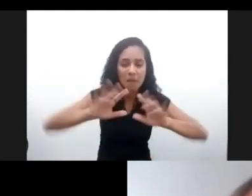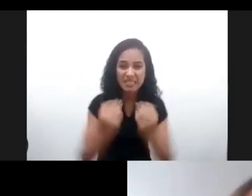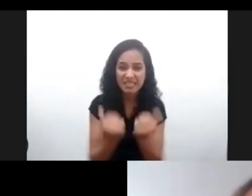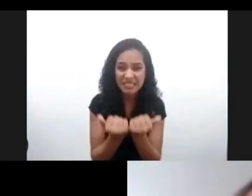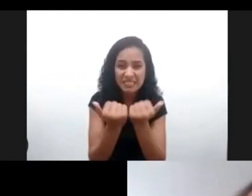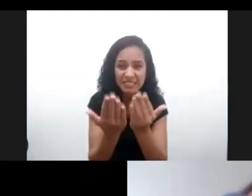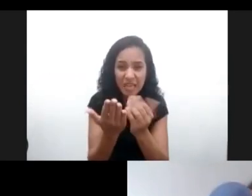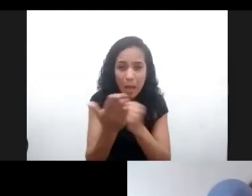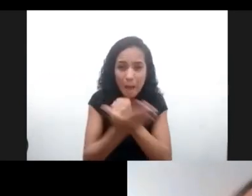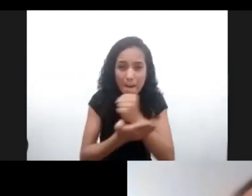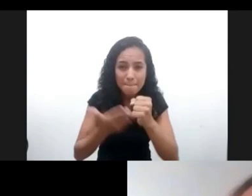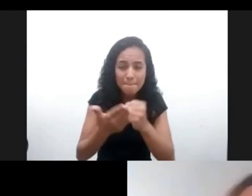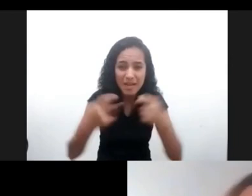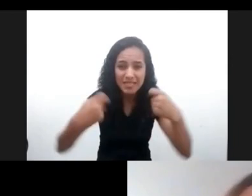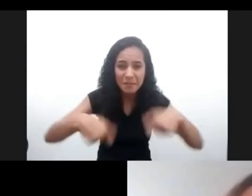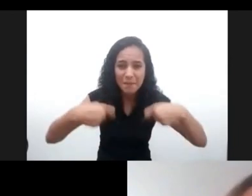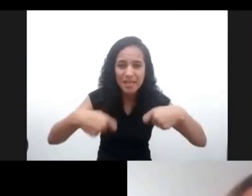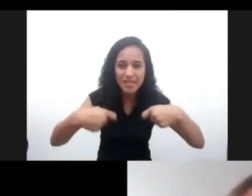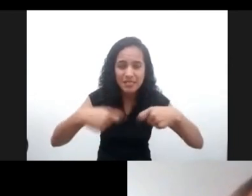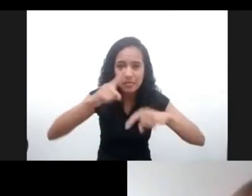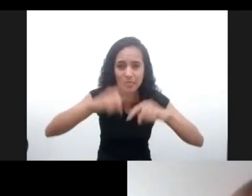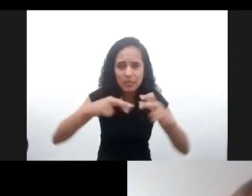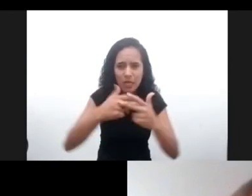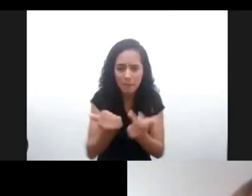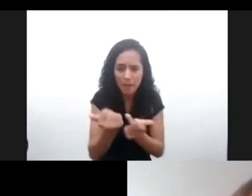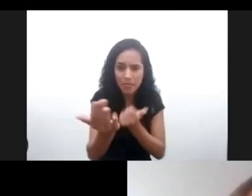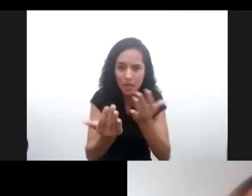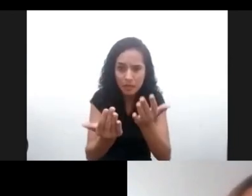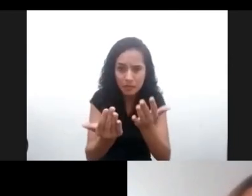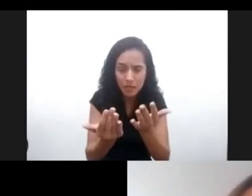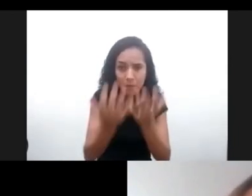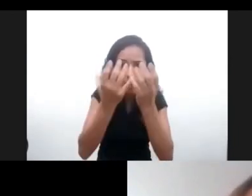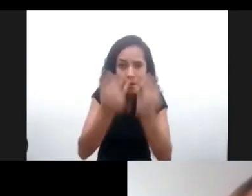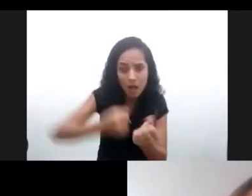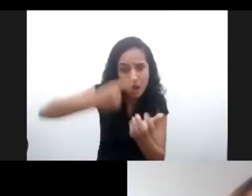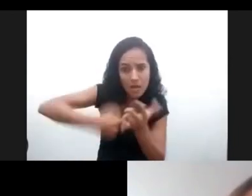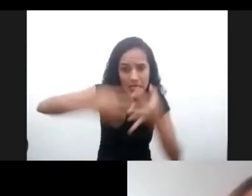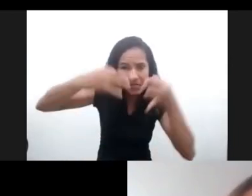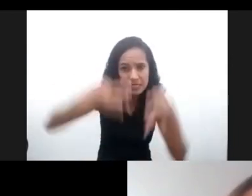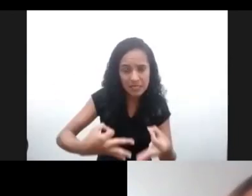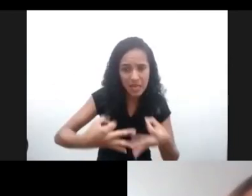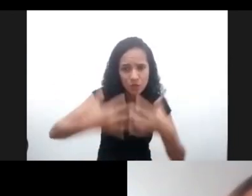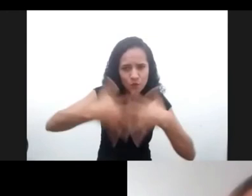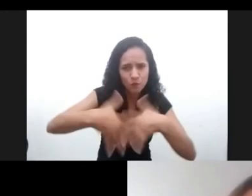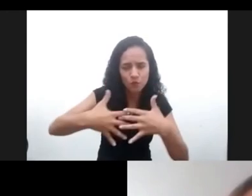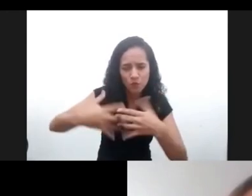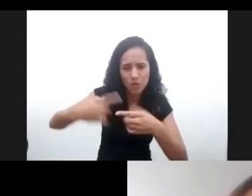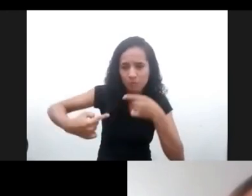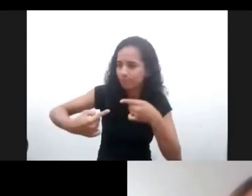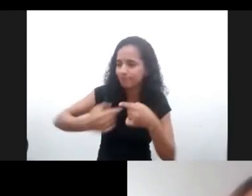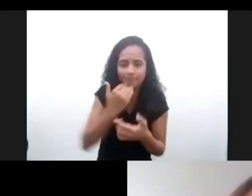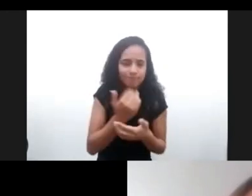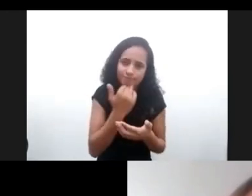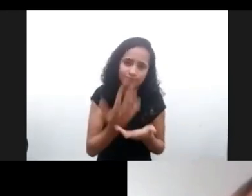e implementar las políticas, ¿no? Es decir, el desarrollo de habilidades digitales, por ejemplo, de niños, niñas y jóvenes, por sí